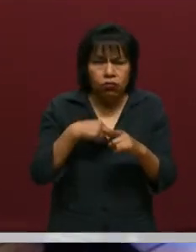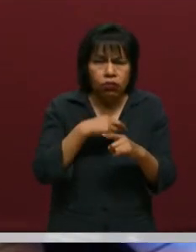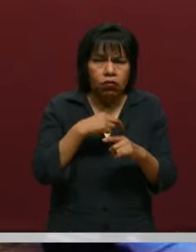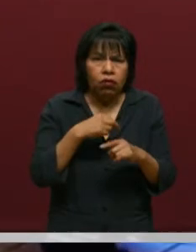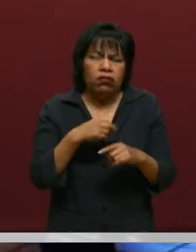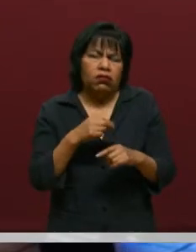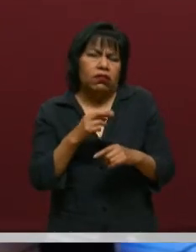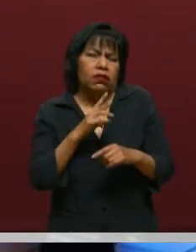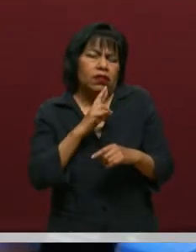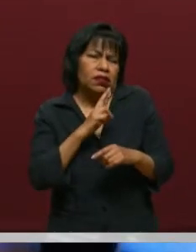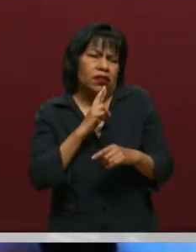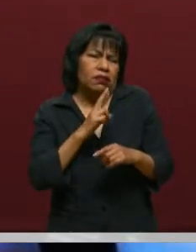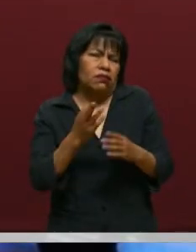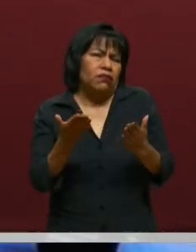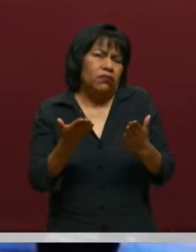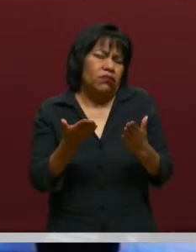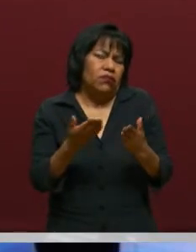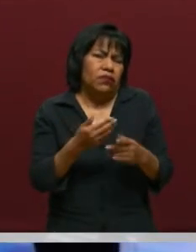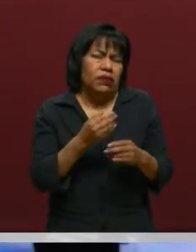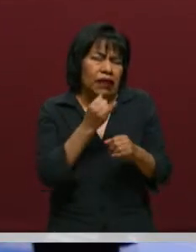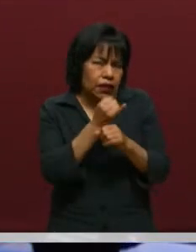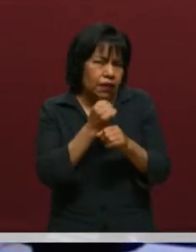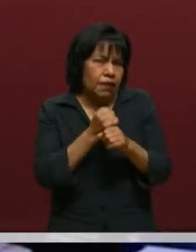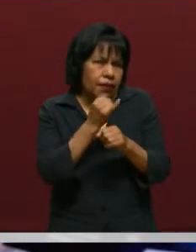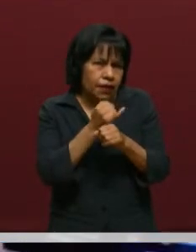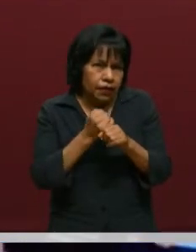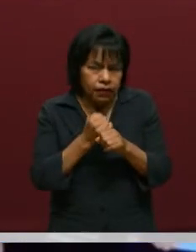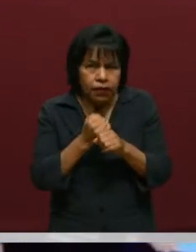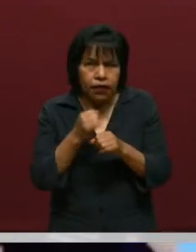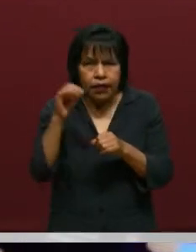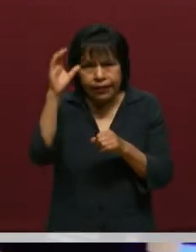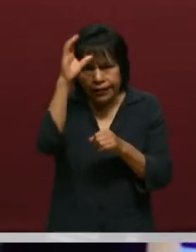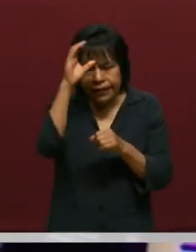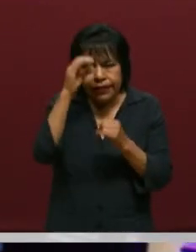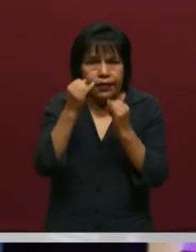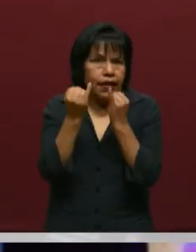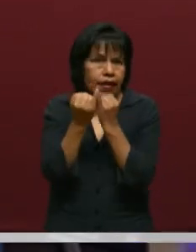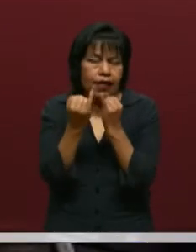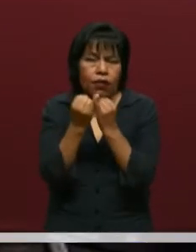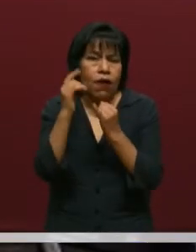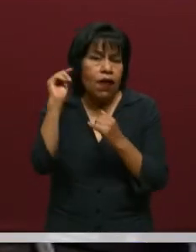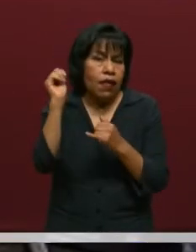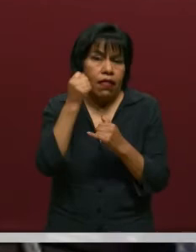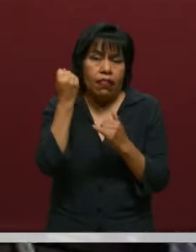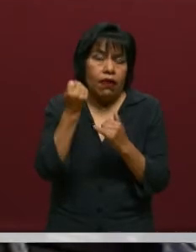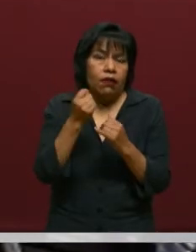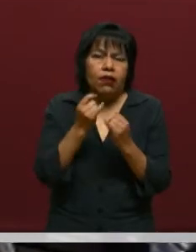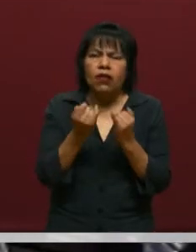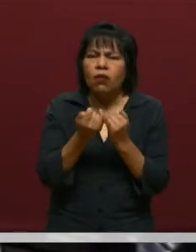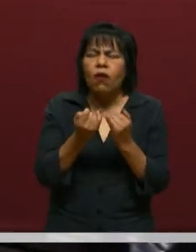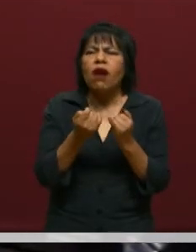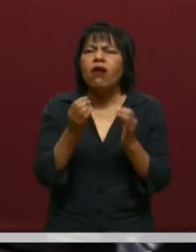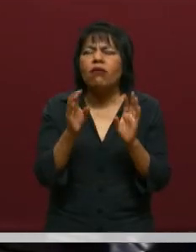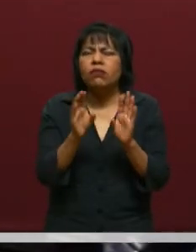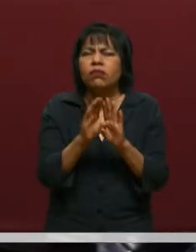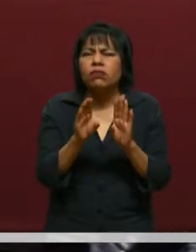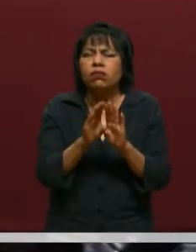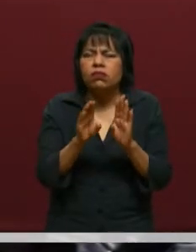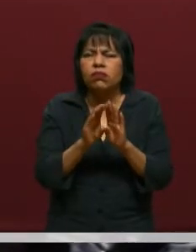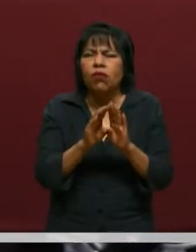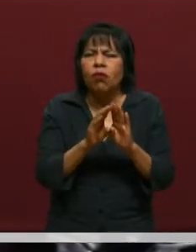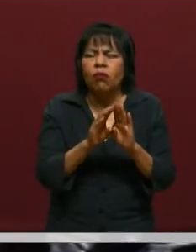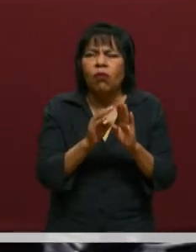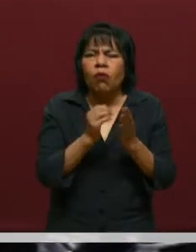soluciones, responder a través de la investigación, a través de la ciencia, a través de la tecnología, dar herramientas suficientes,